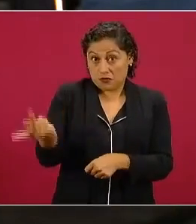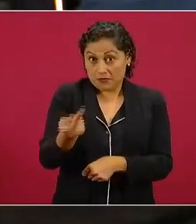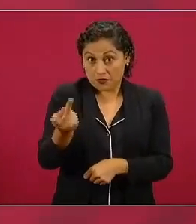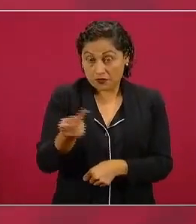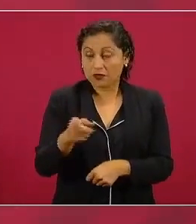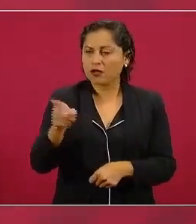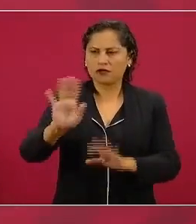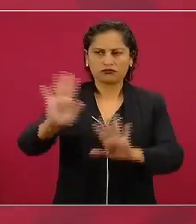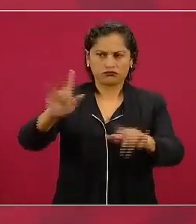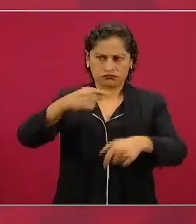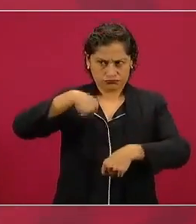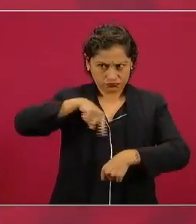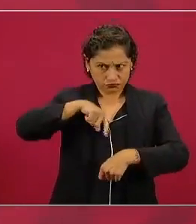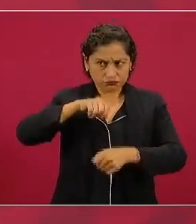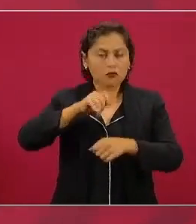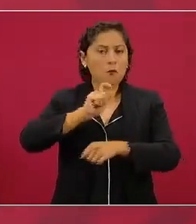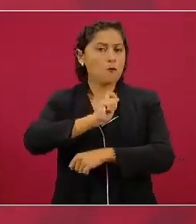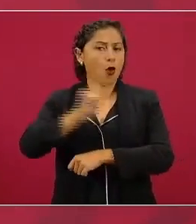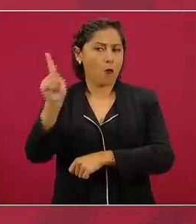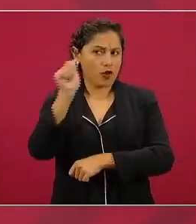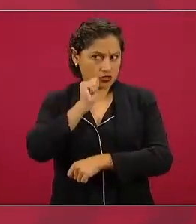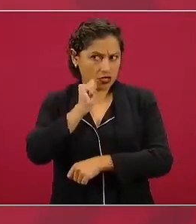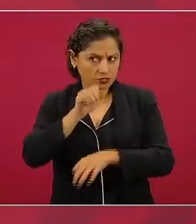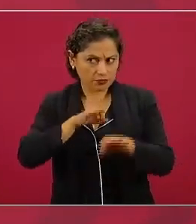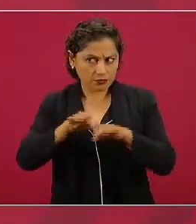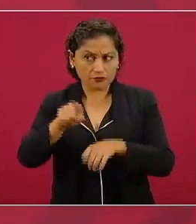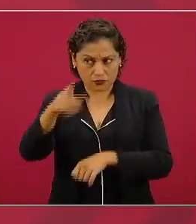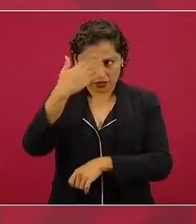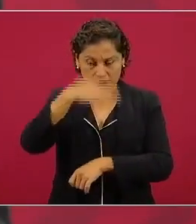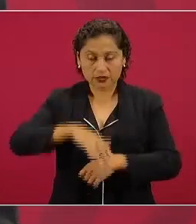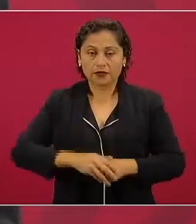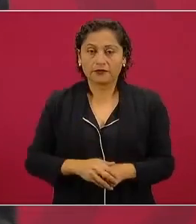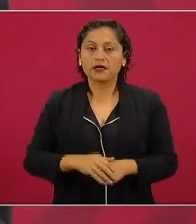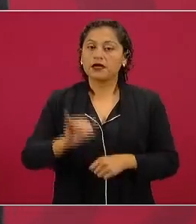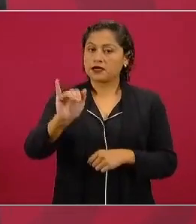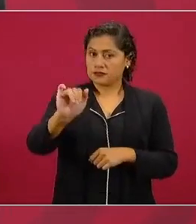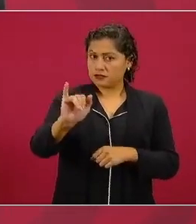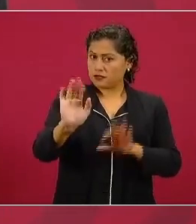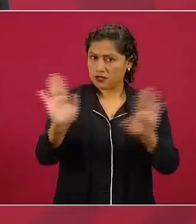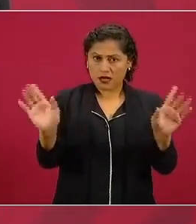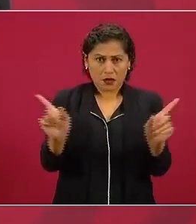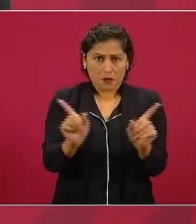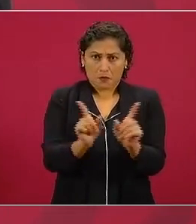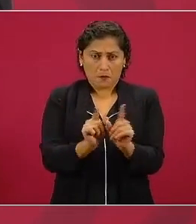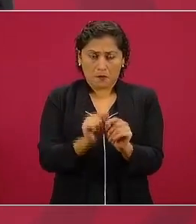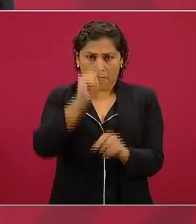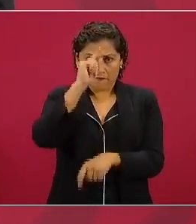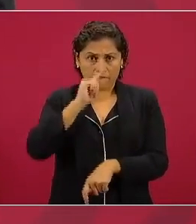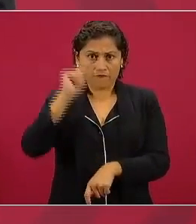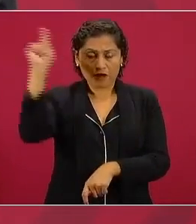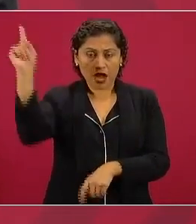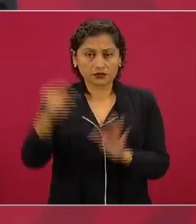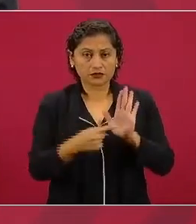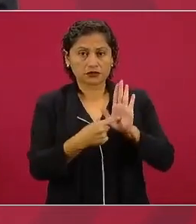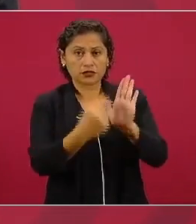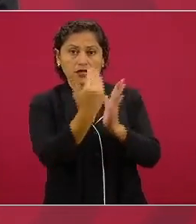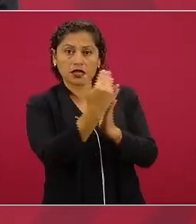Porque es muy sencillo, son 100 compromisos, los podemos repasar,